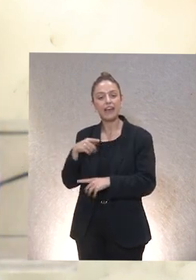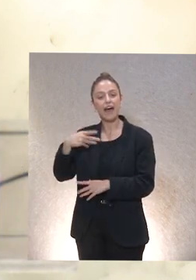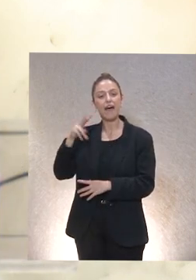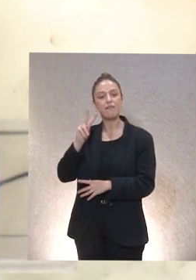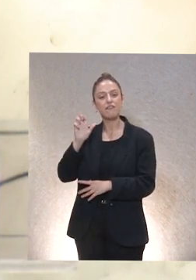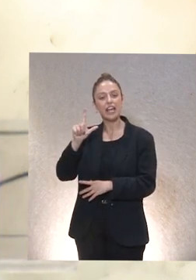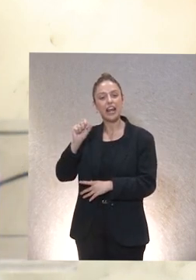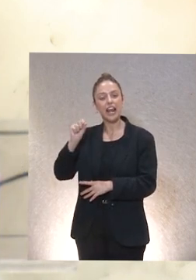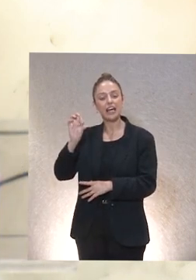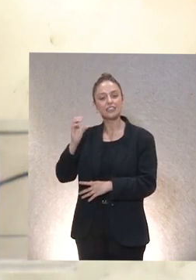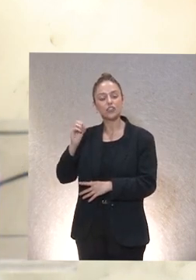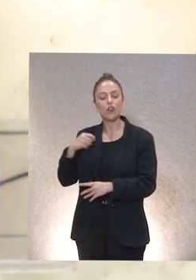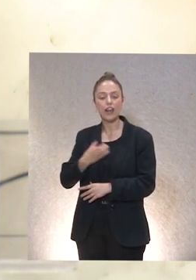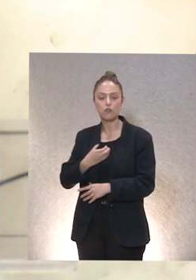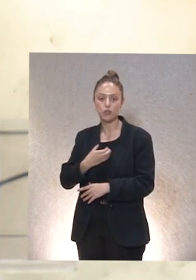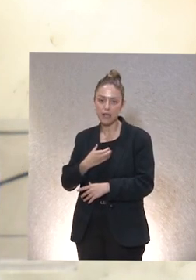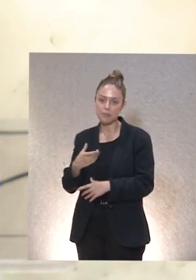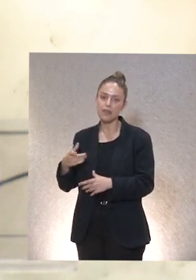sociales del ayuntamiento de Oviedo